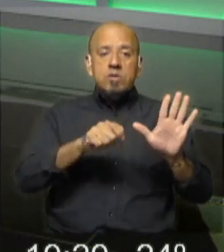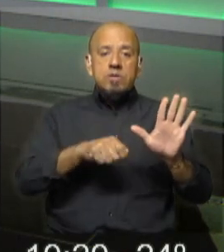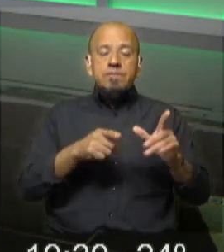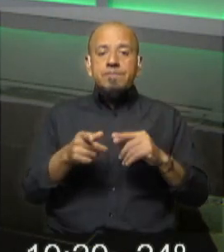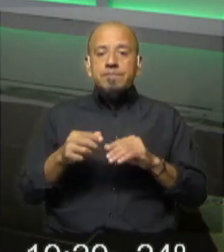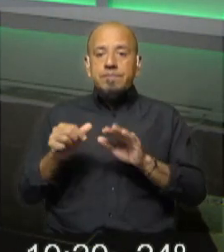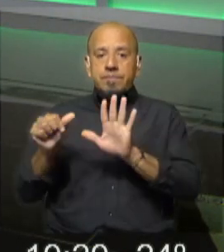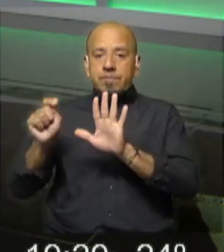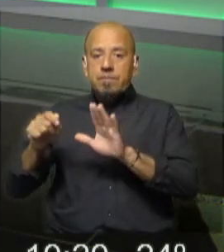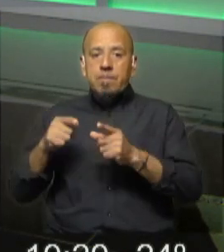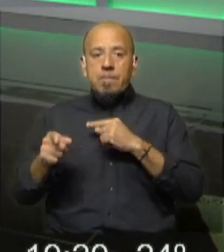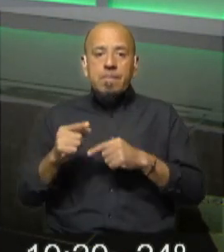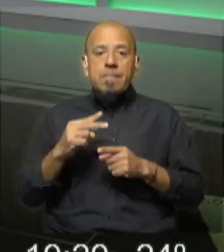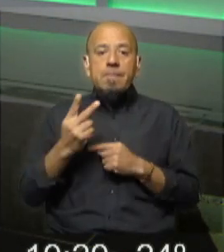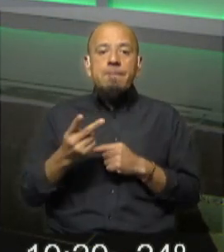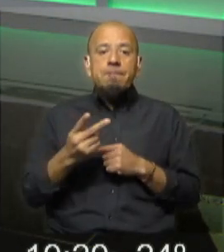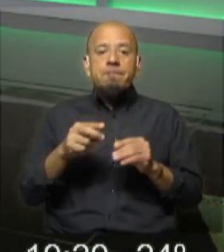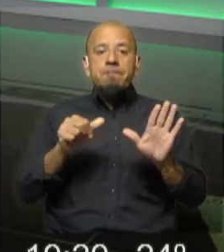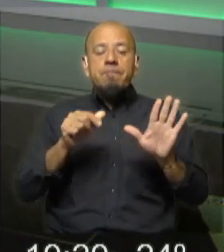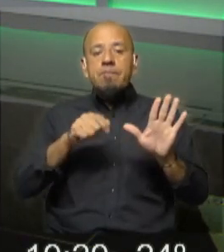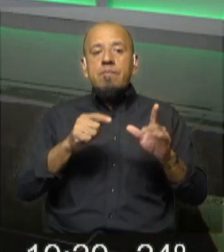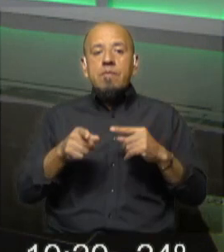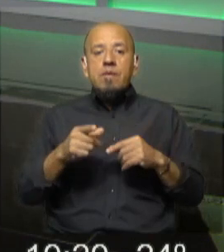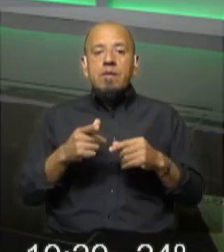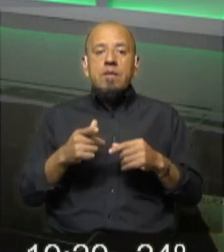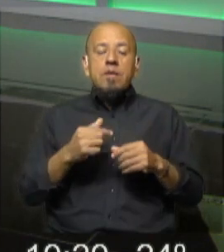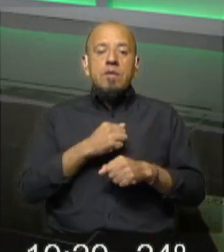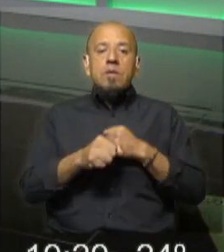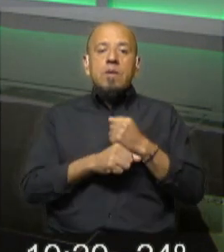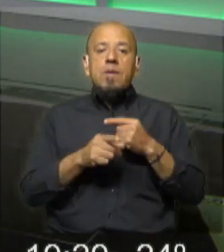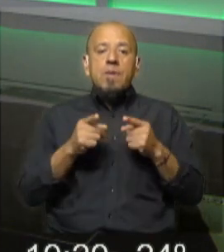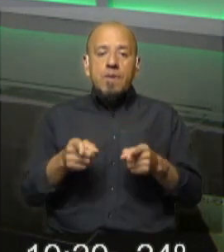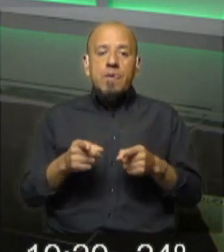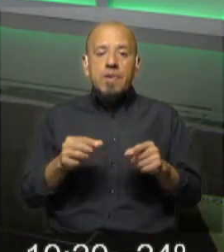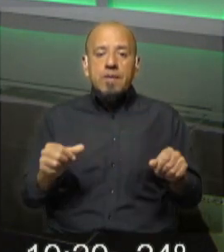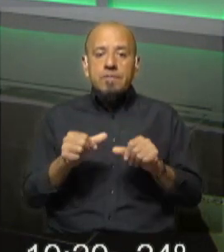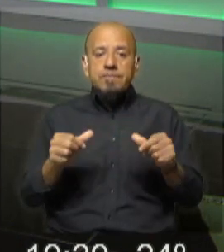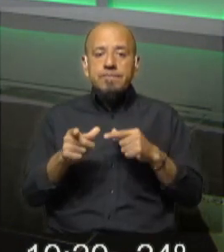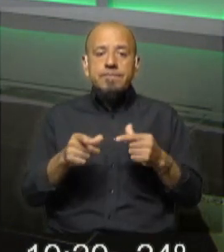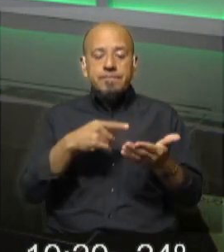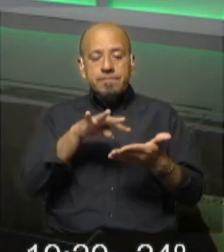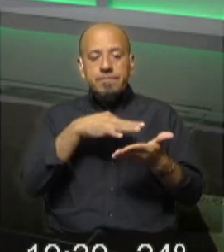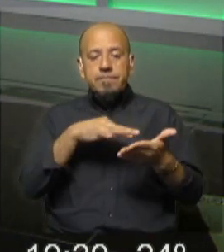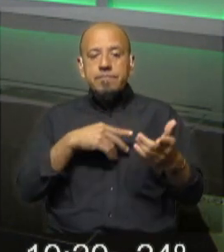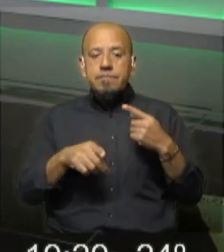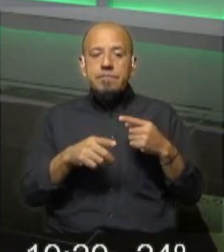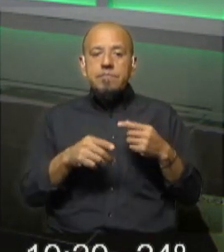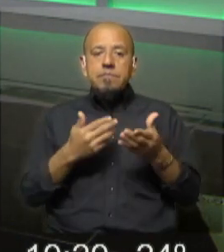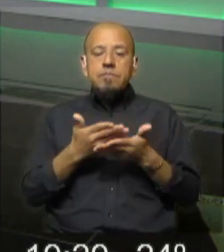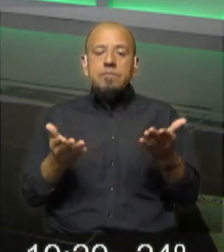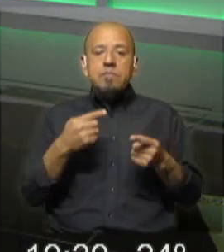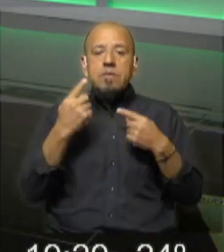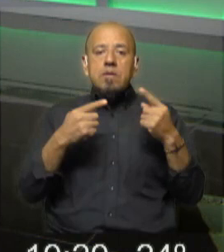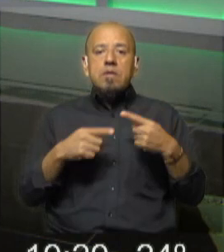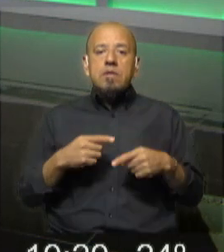luego cuando termina el segundo semestre ya se sube lo que es el anual. Entonces a partir de ahí se pueden hacer una lectura más desglosada, sobre todo en las distintas